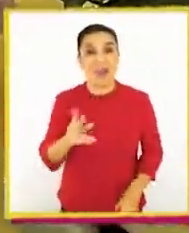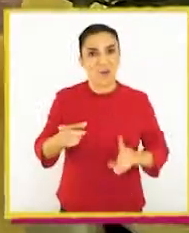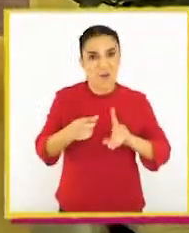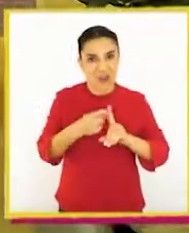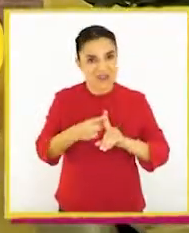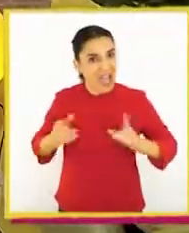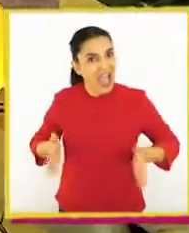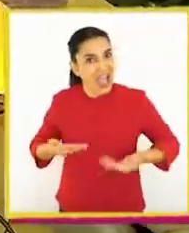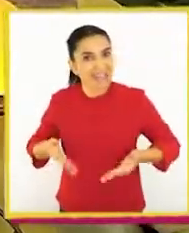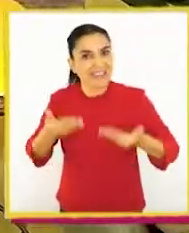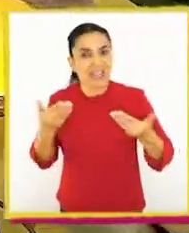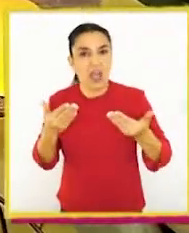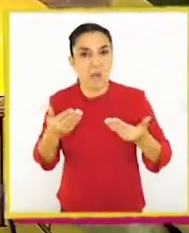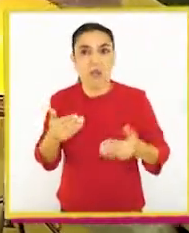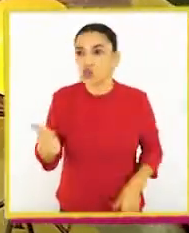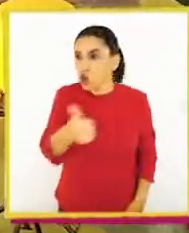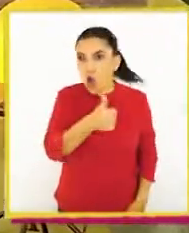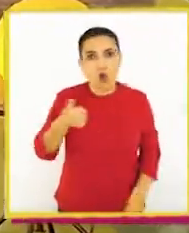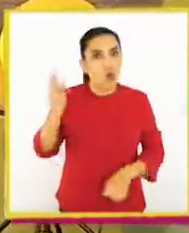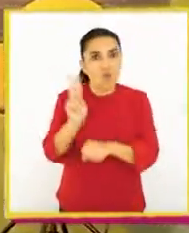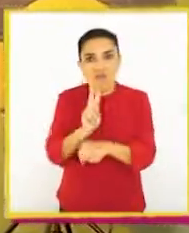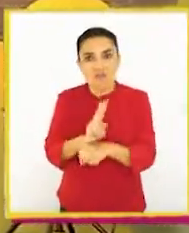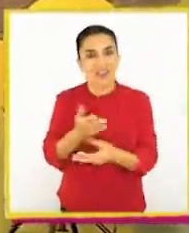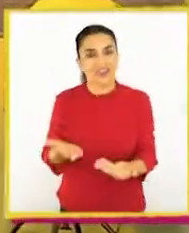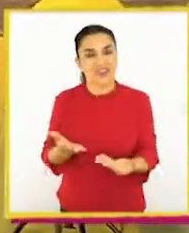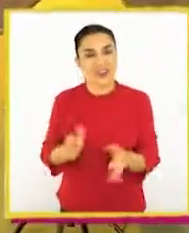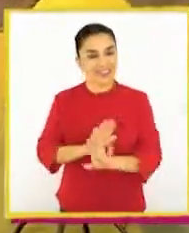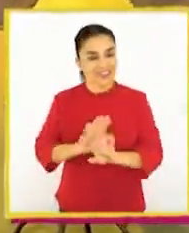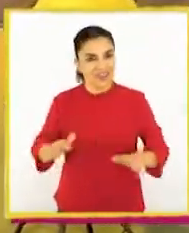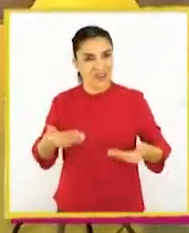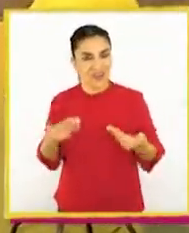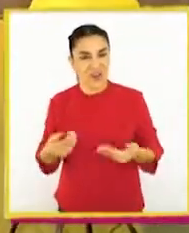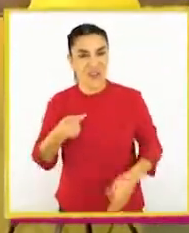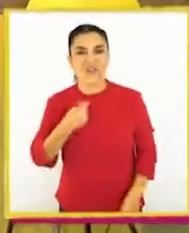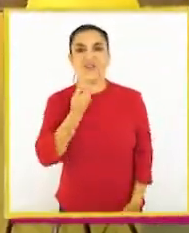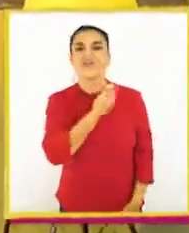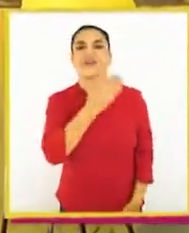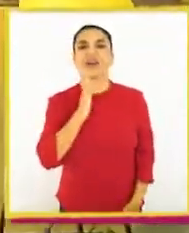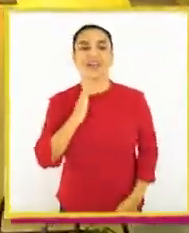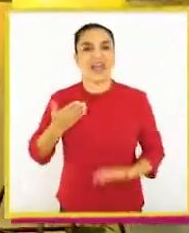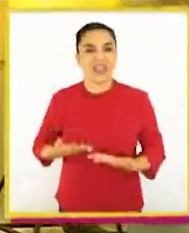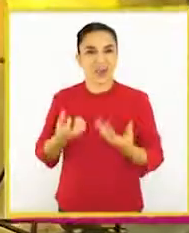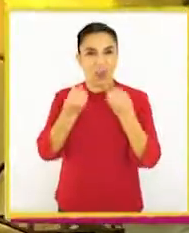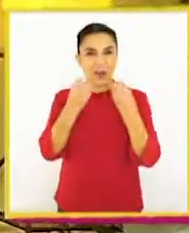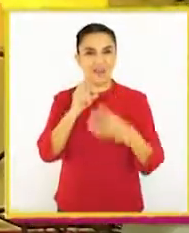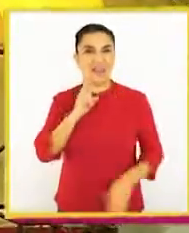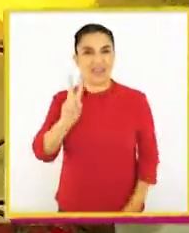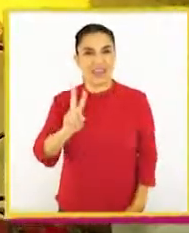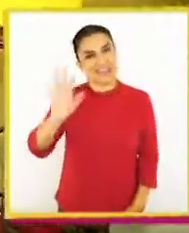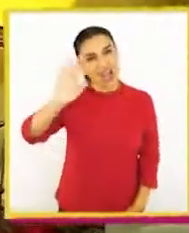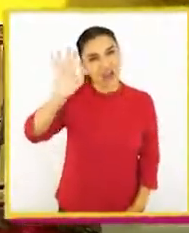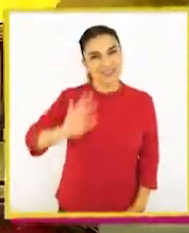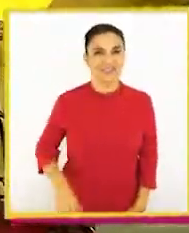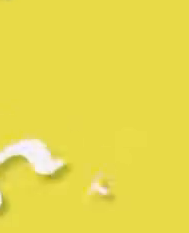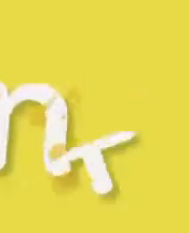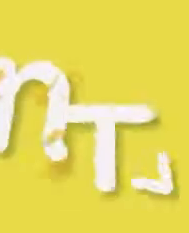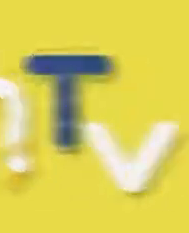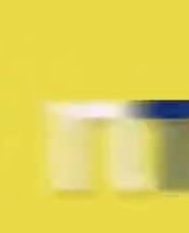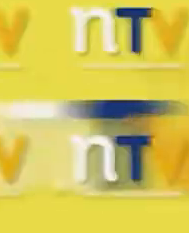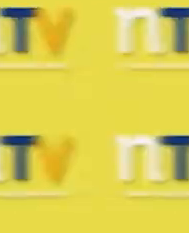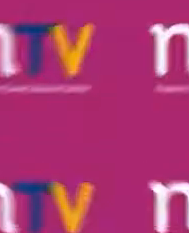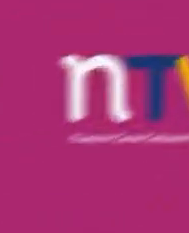por participar tan activamente y con todos los profesores. ¡Es todo por hoy! Soy Macarena y esto es Aprendo TV. ¡Chao!